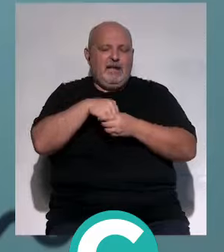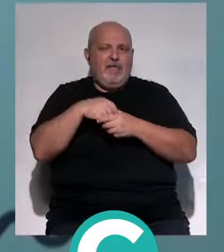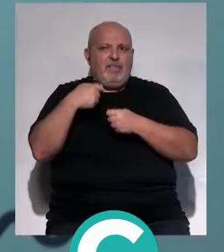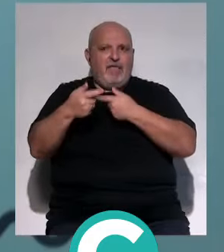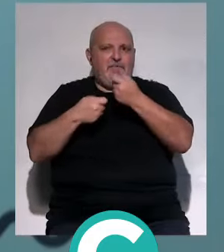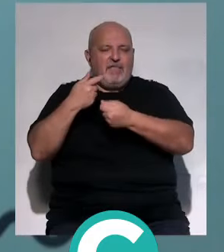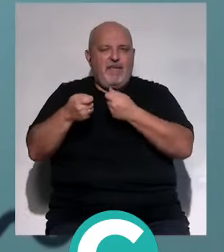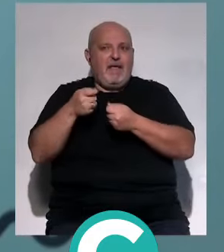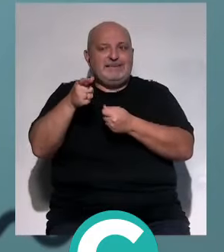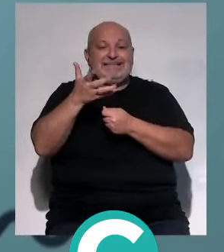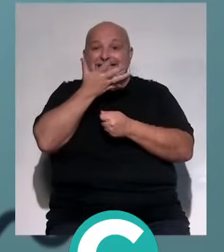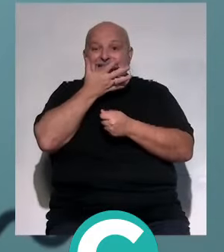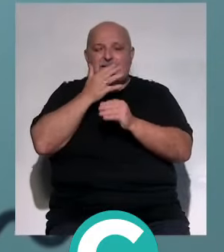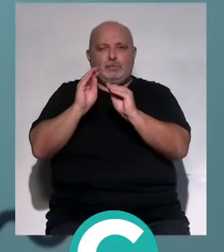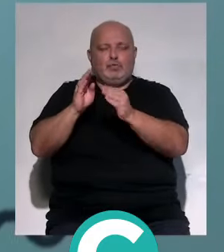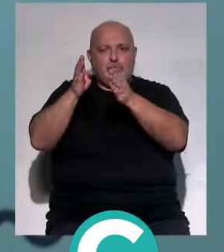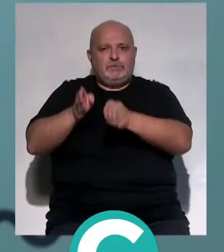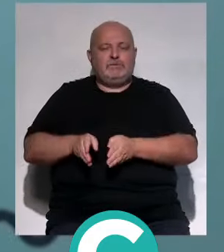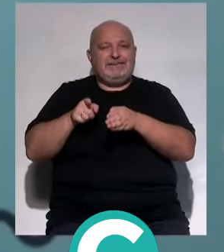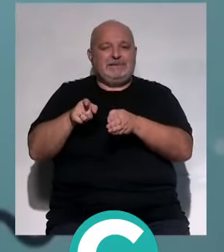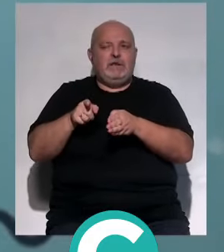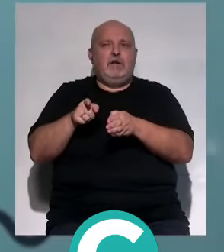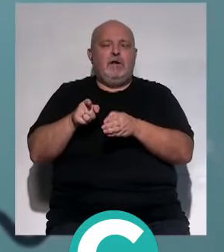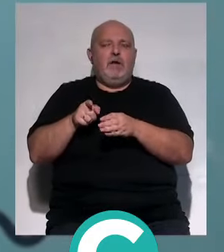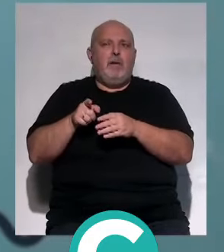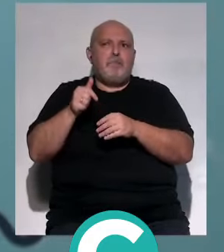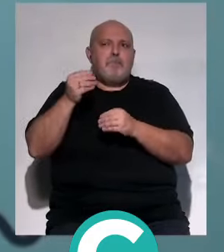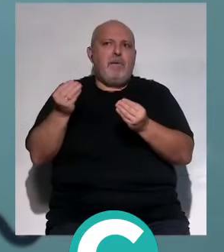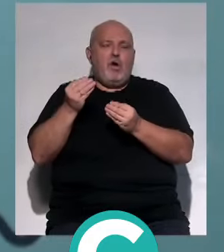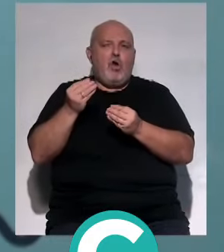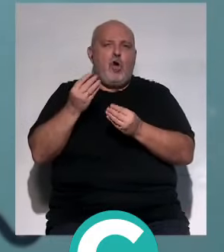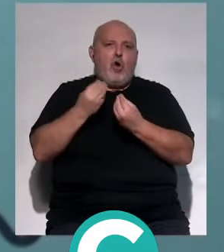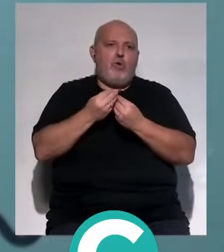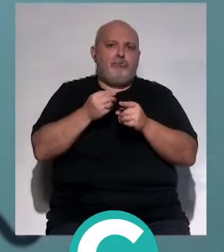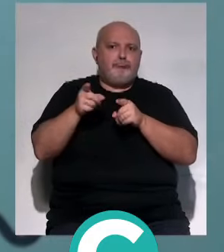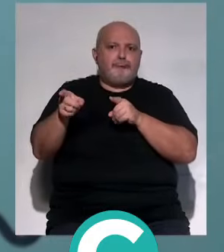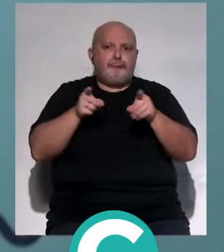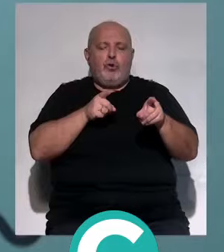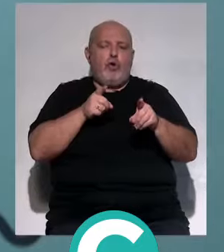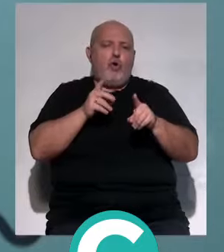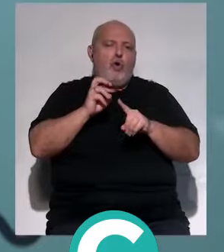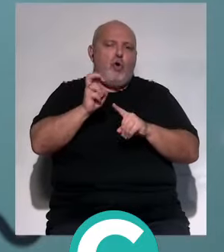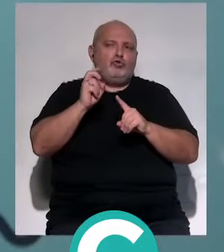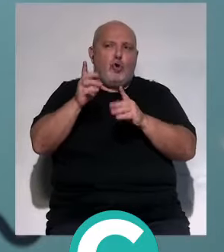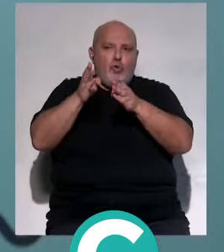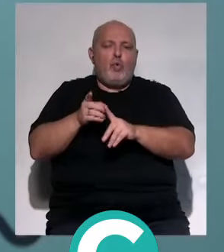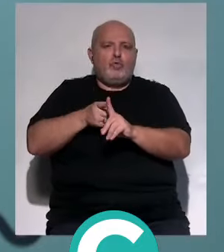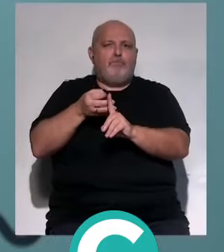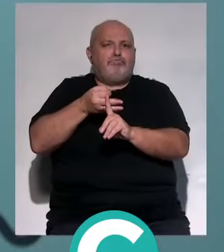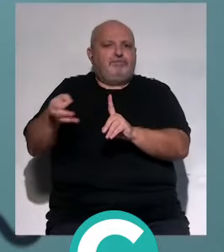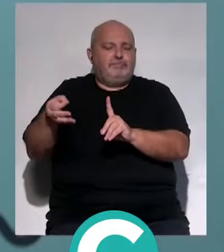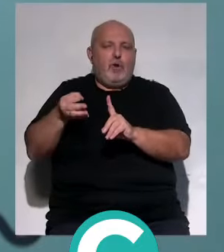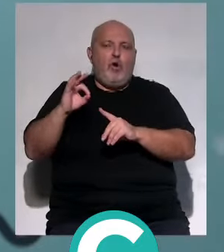en identificar a esos pacientes e identificar qué pacientes van a ir mejor con un tratamiento o ese tratamiento solamente le va a poder producir